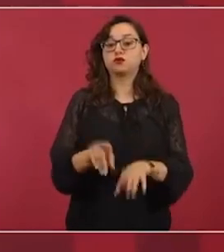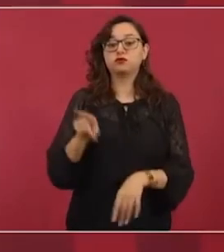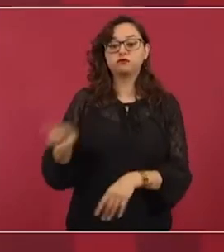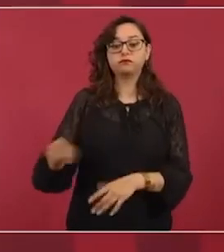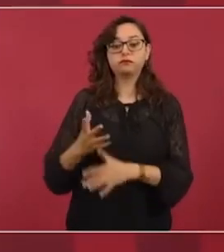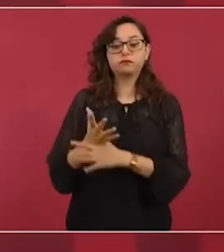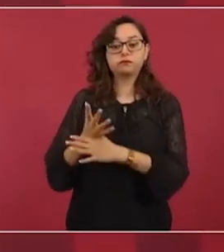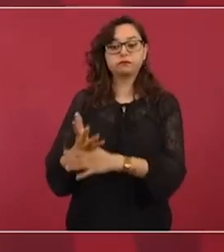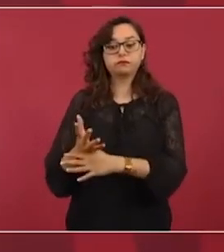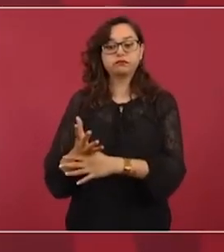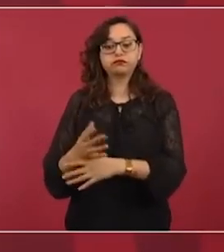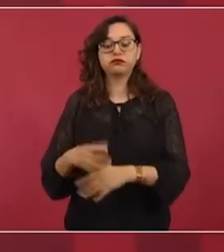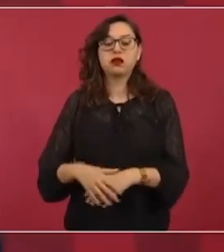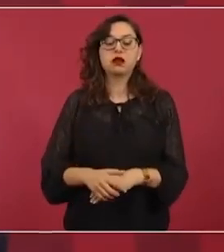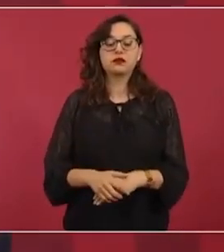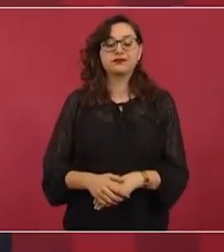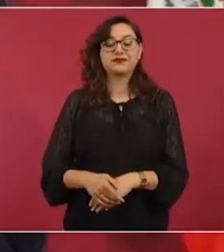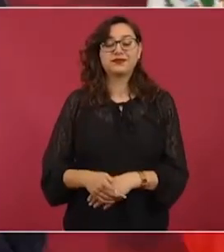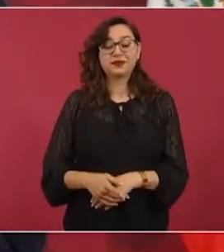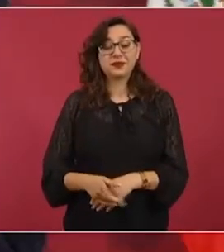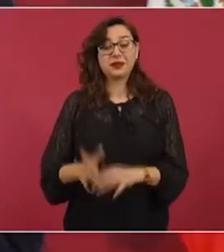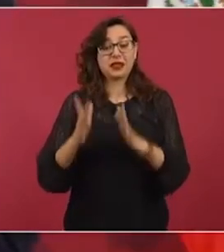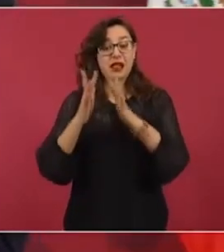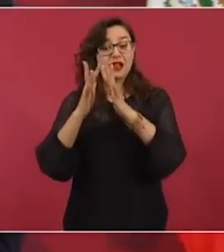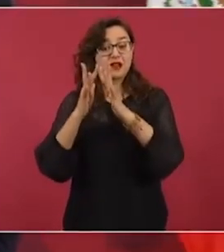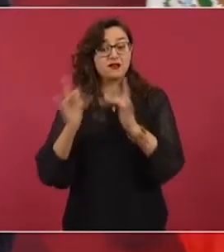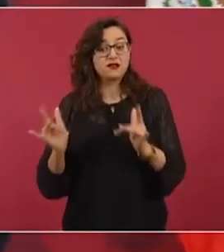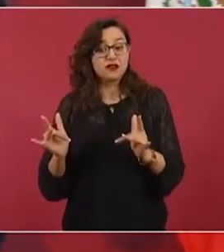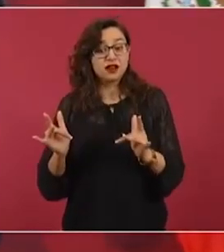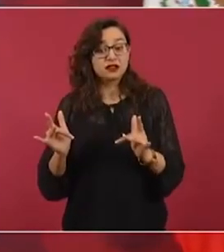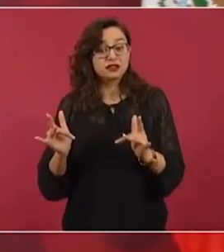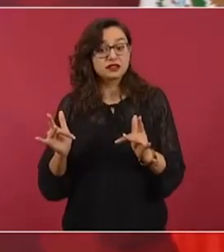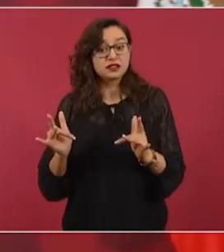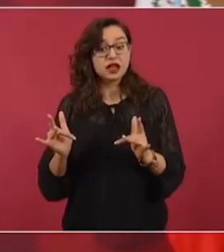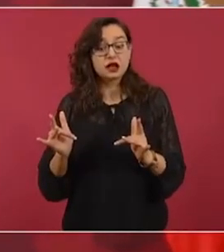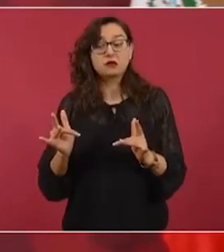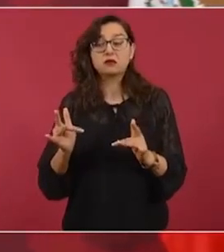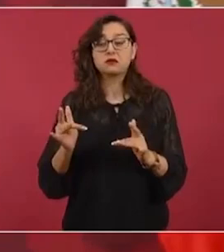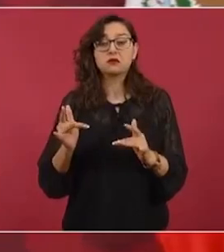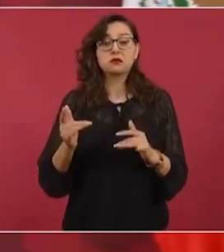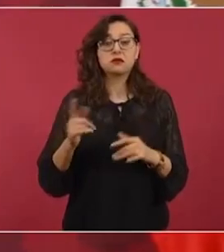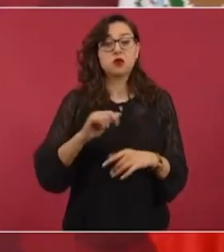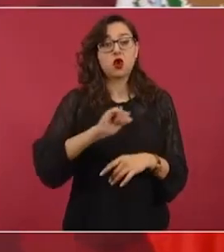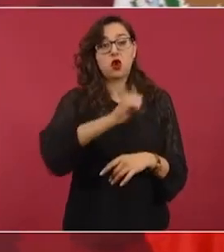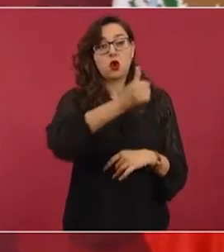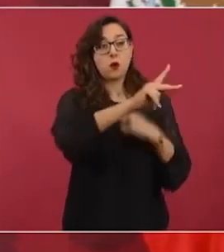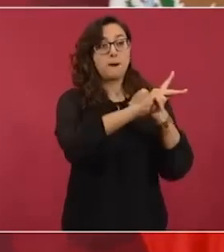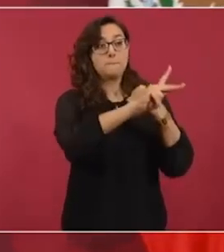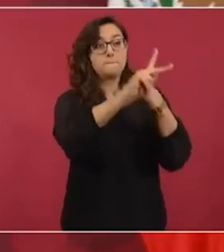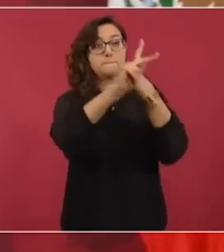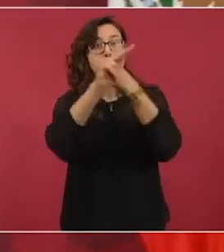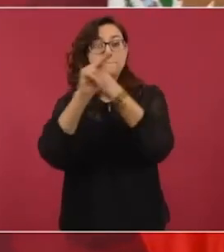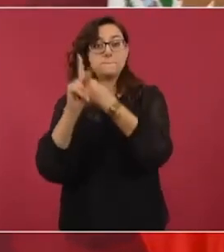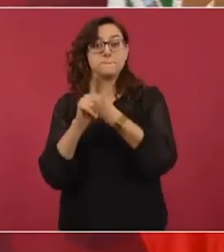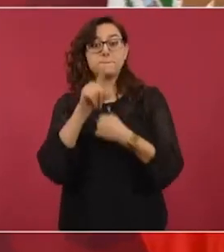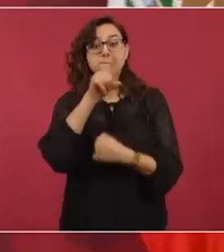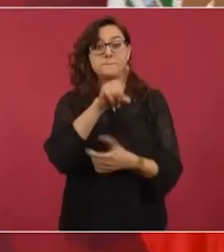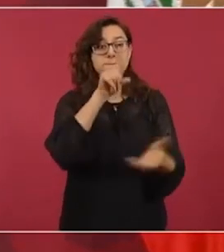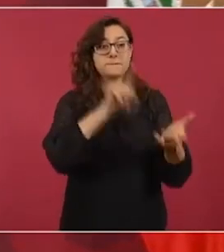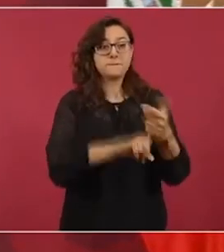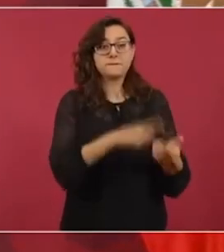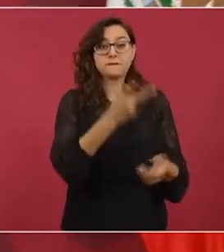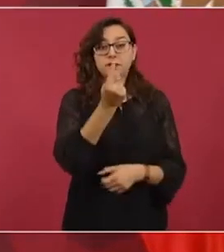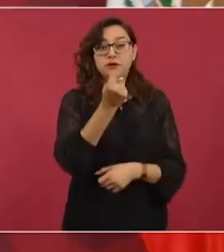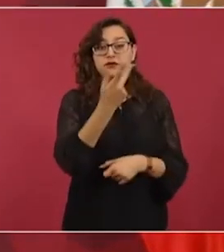difícil que en Francia pasara lo que sucedía en otros países, en donde los medios electrónicos, sobre todo la